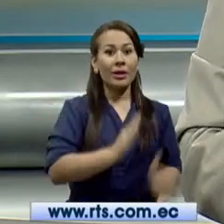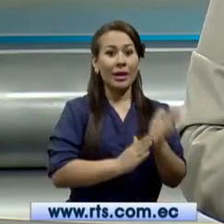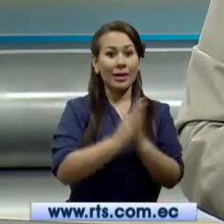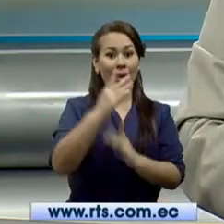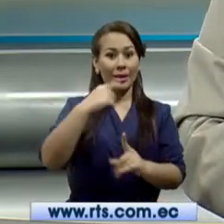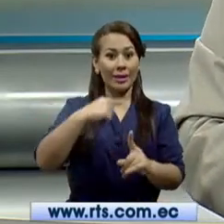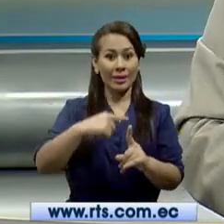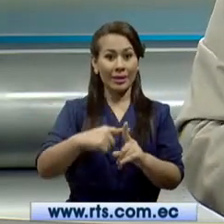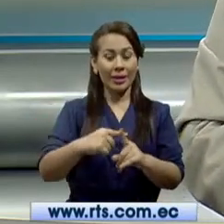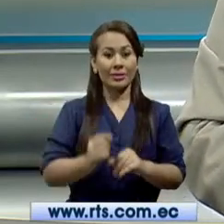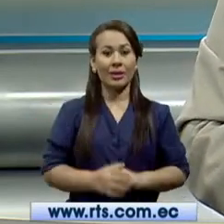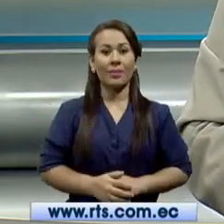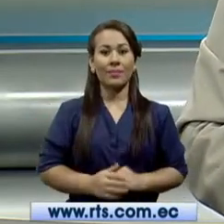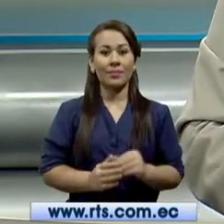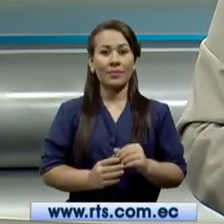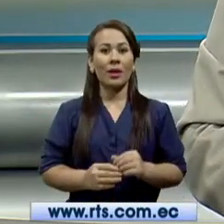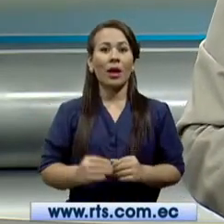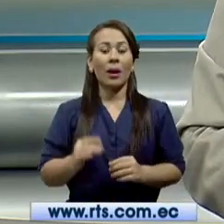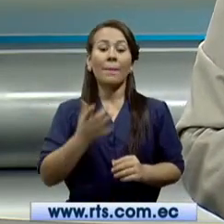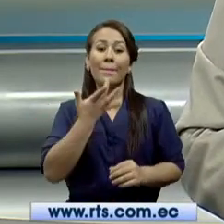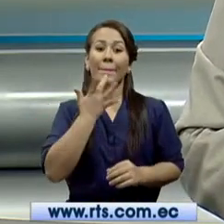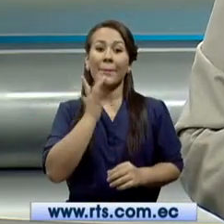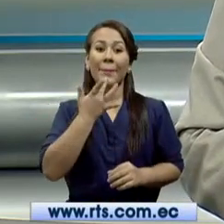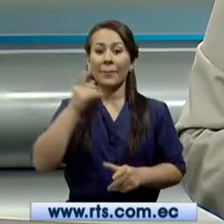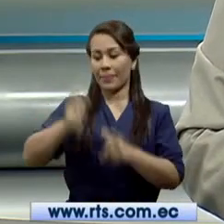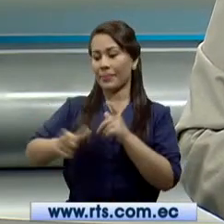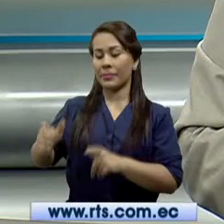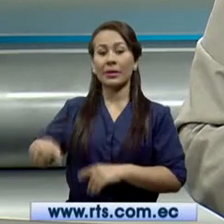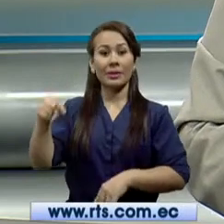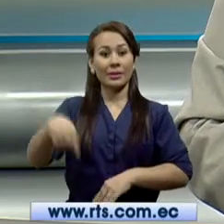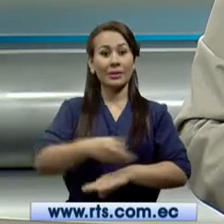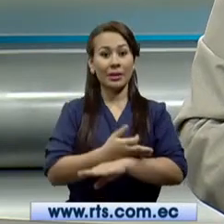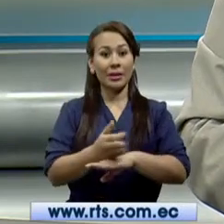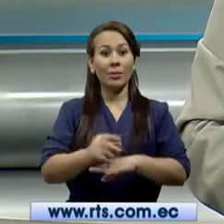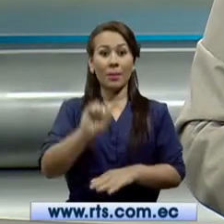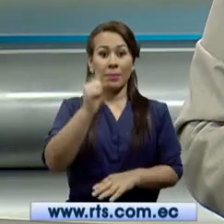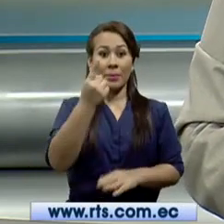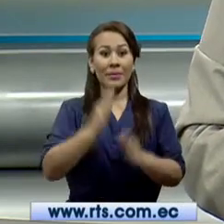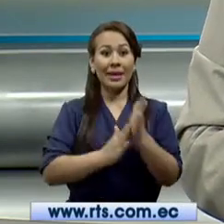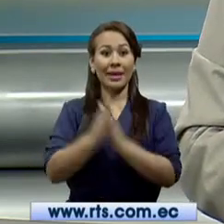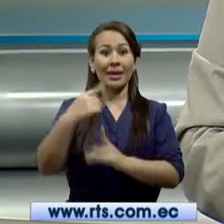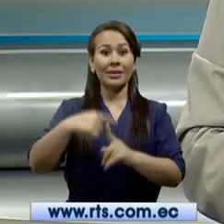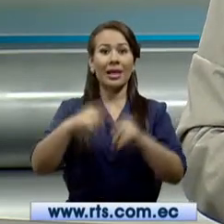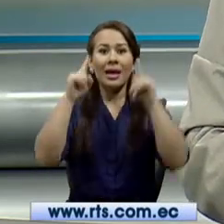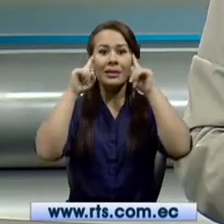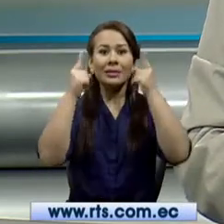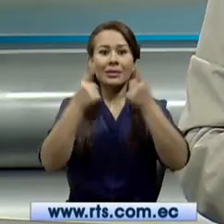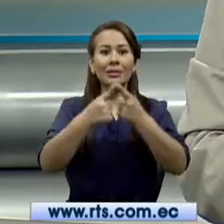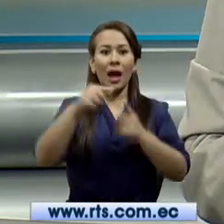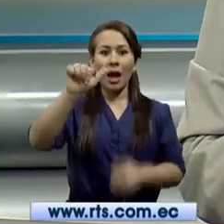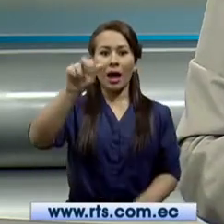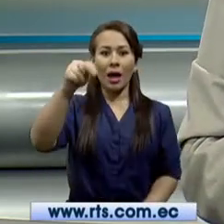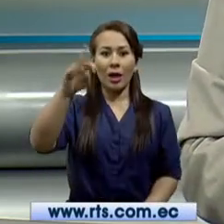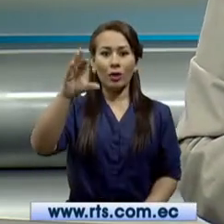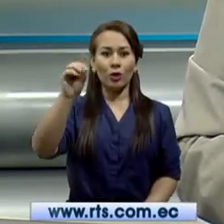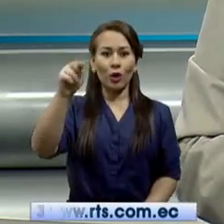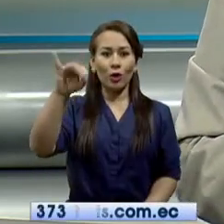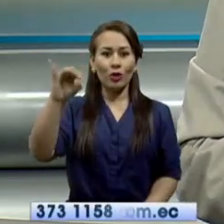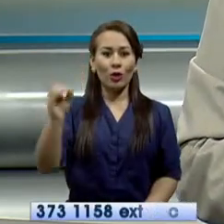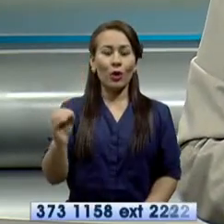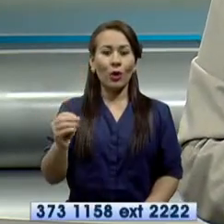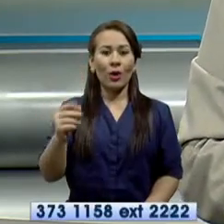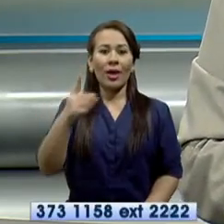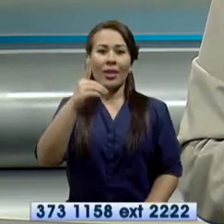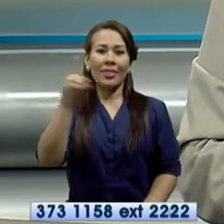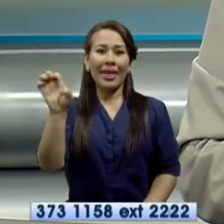los templos preferidos en estos días. La primera iglesia es San Antonio de Padua, más conocida como el